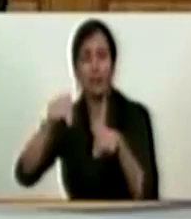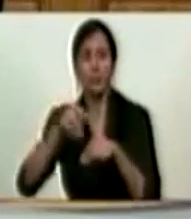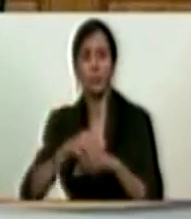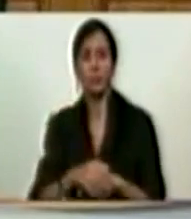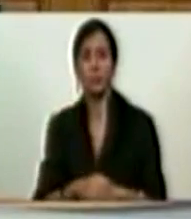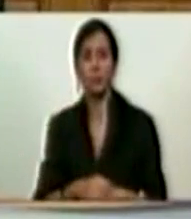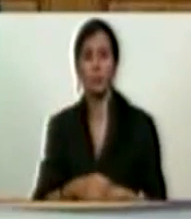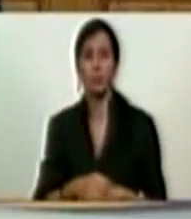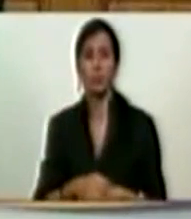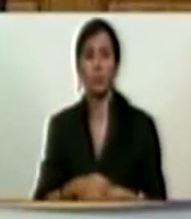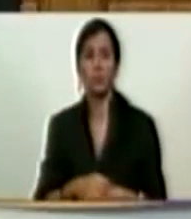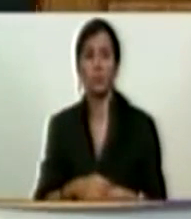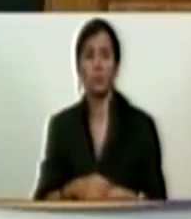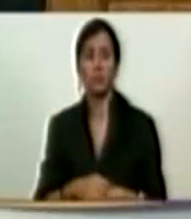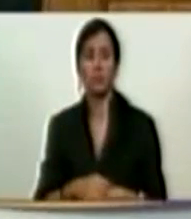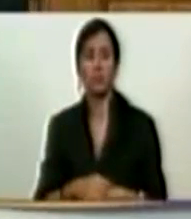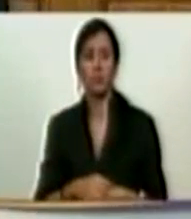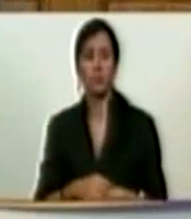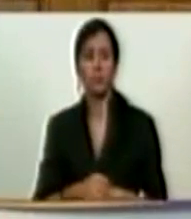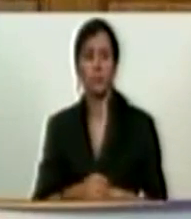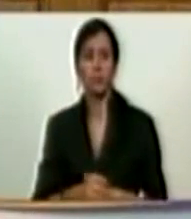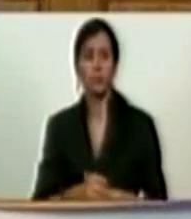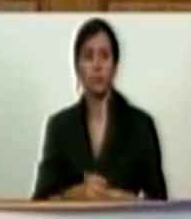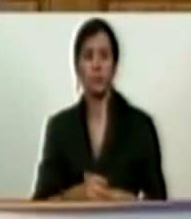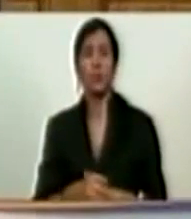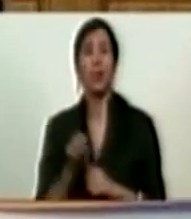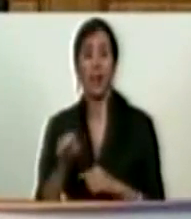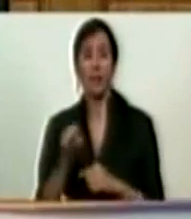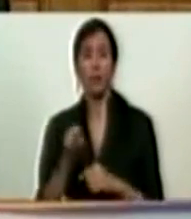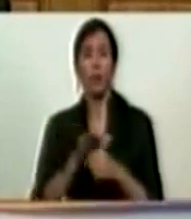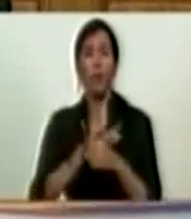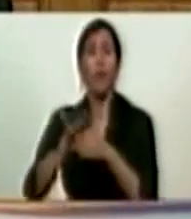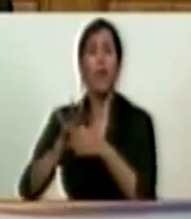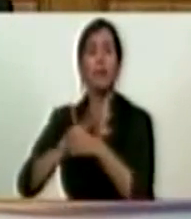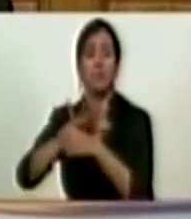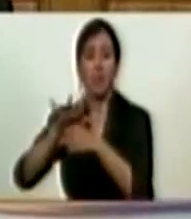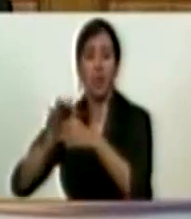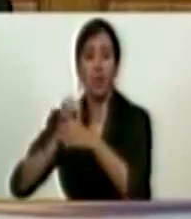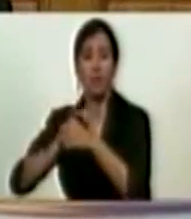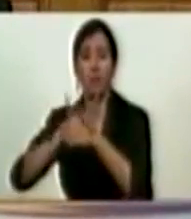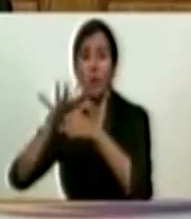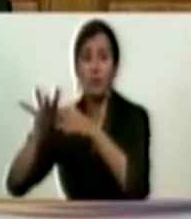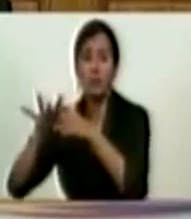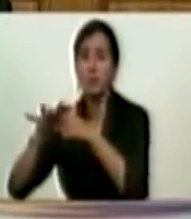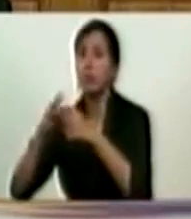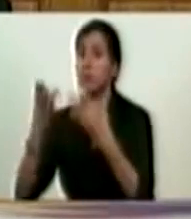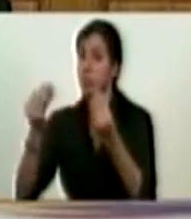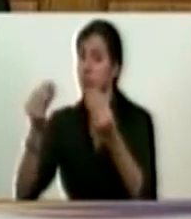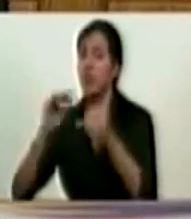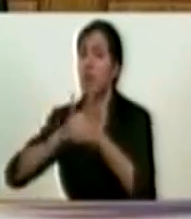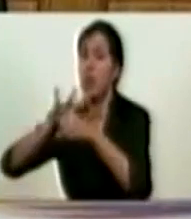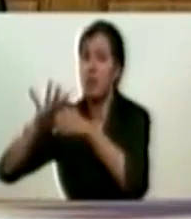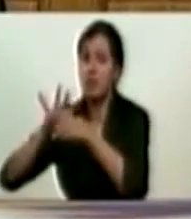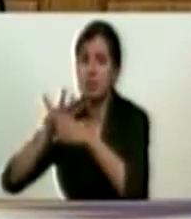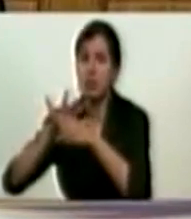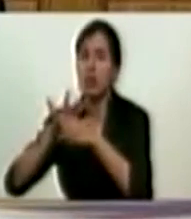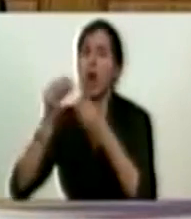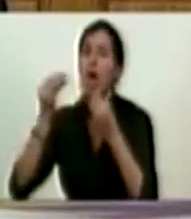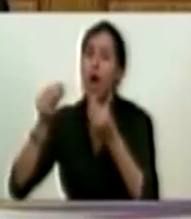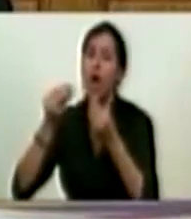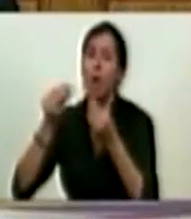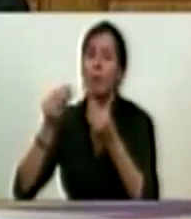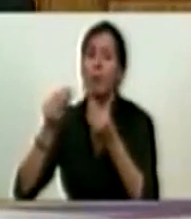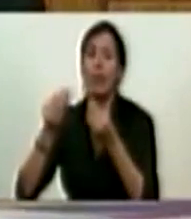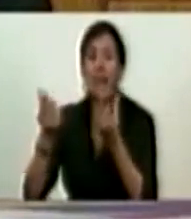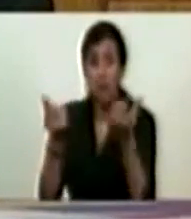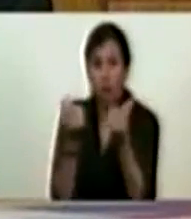digamos, de influencia alta en el funcionamiento